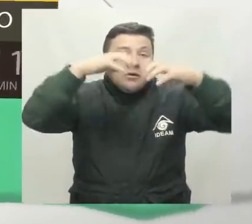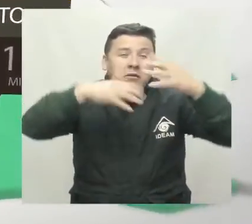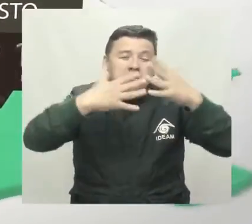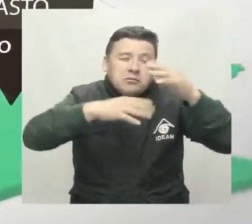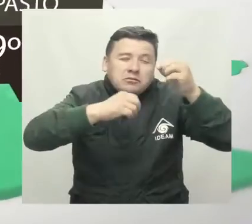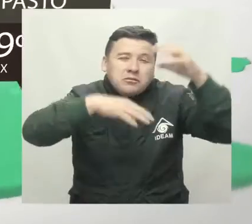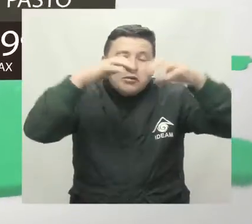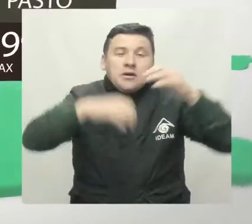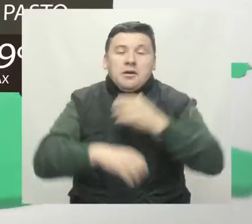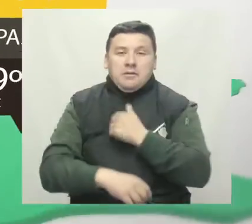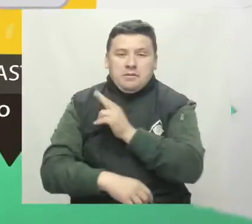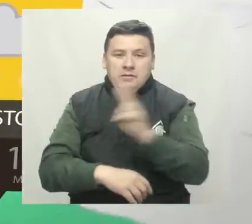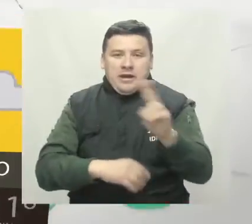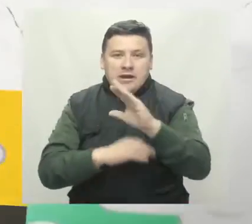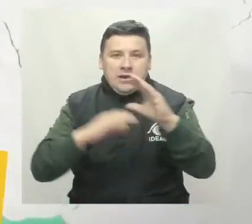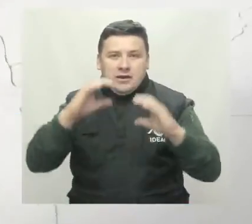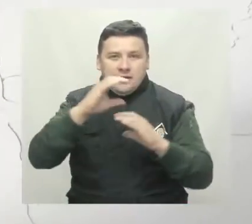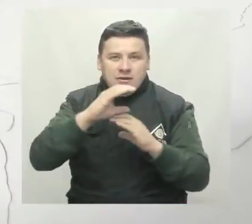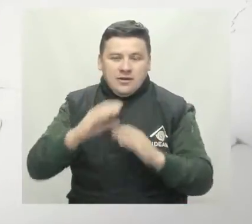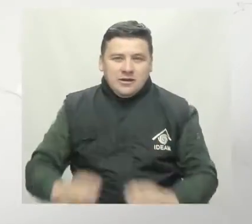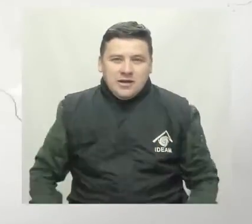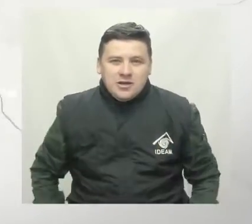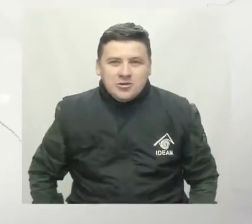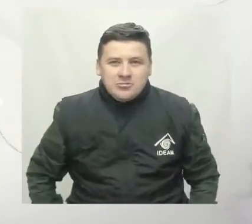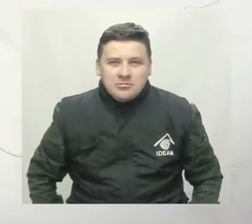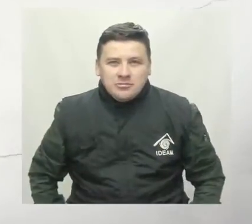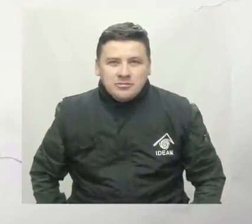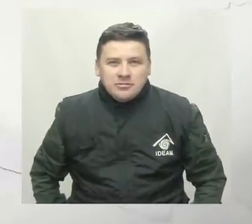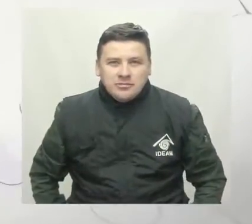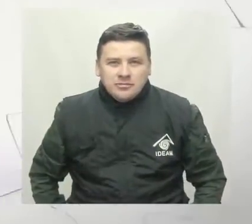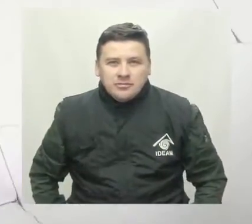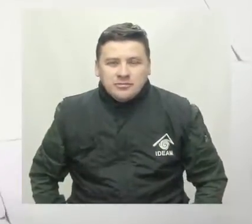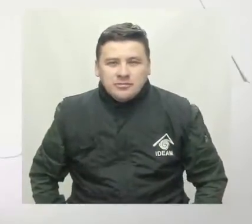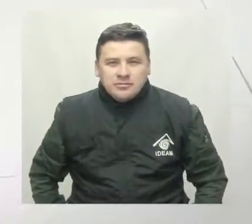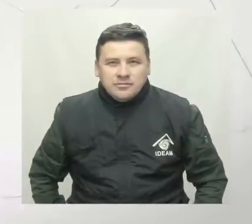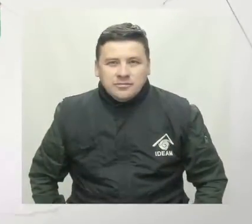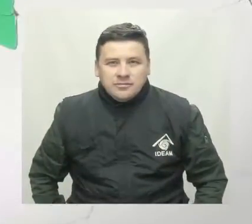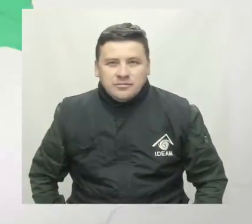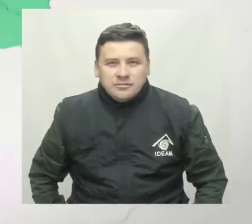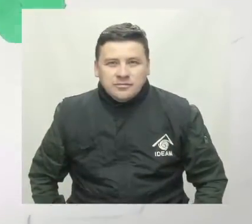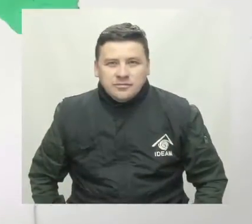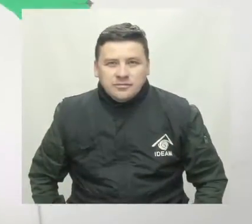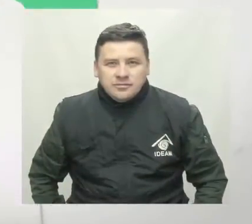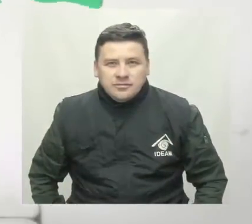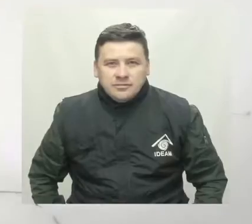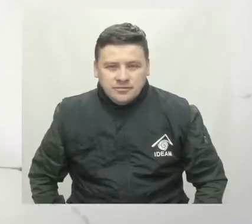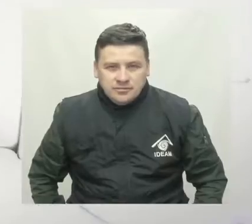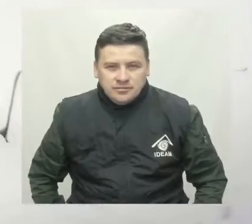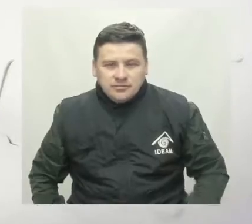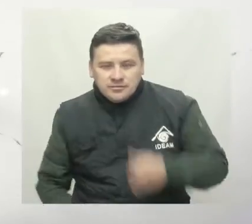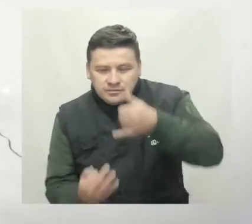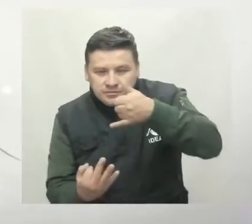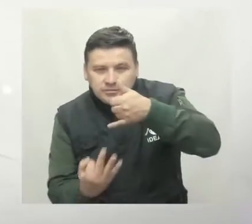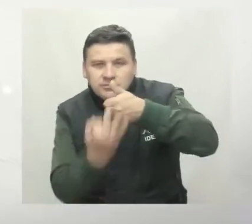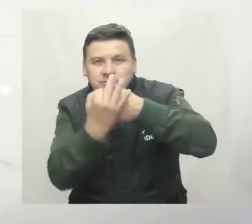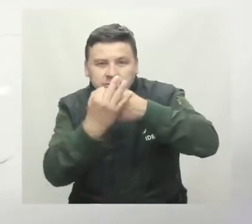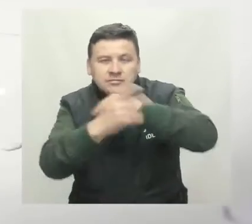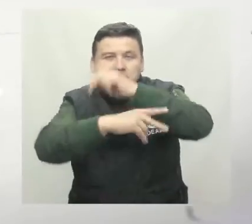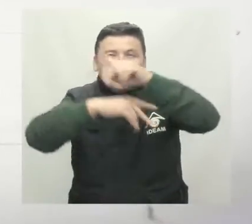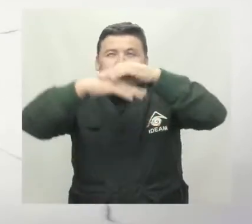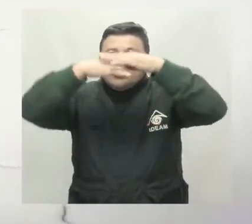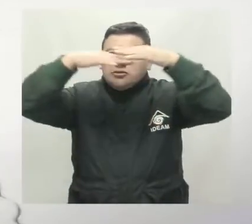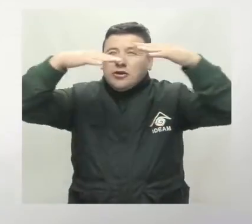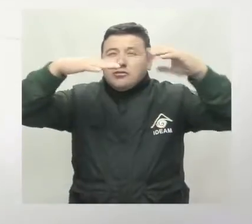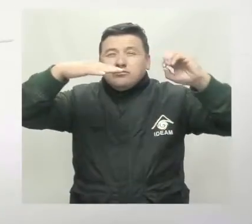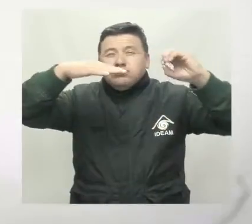zona andina espera tiempo seco con